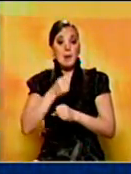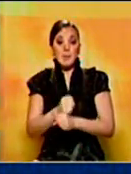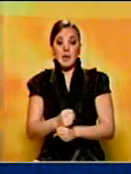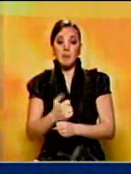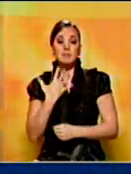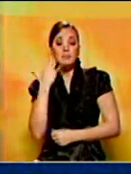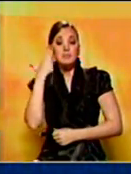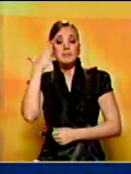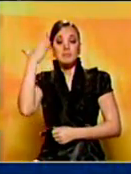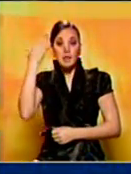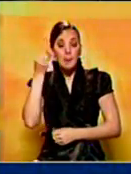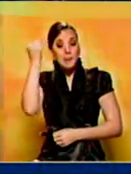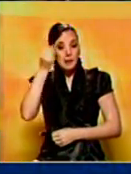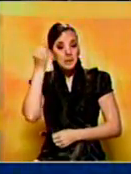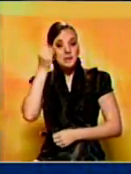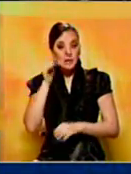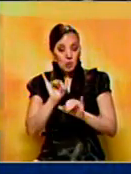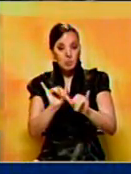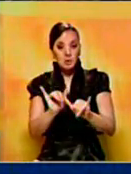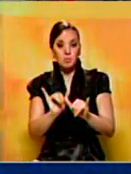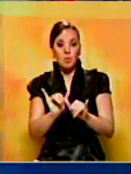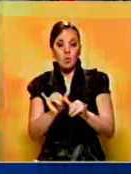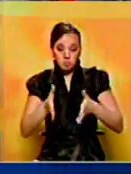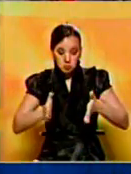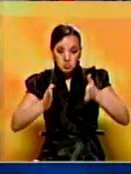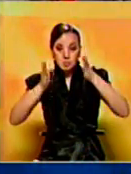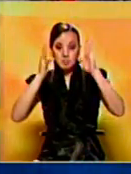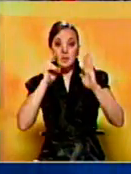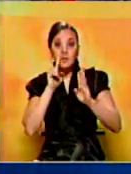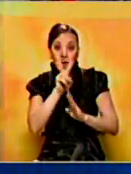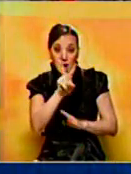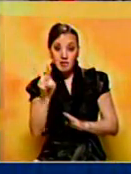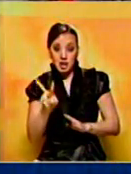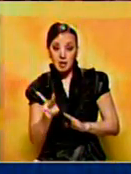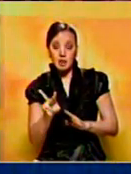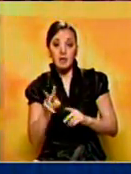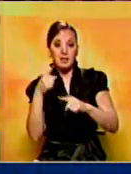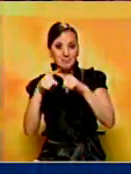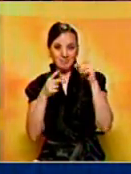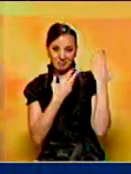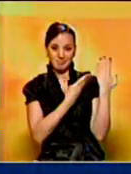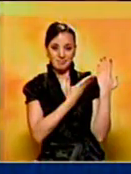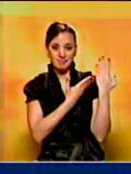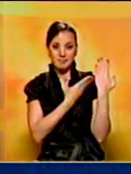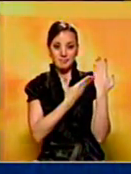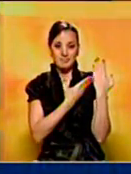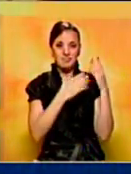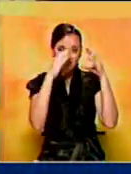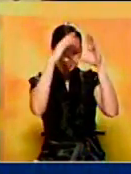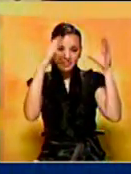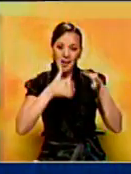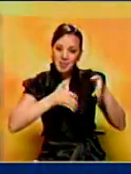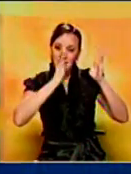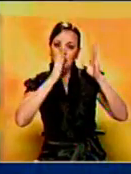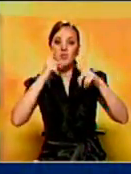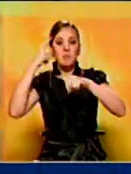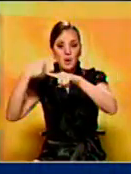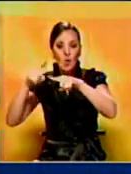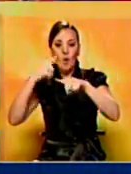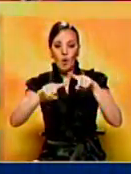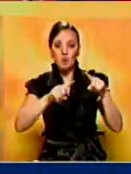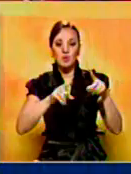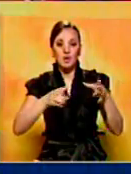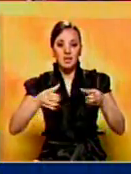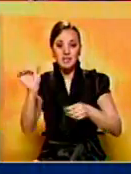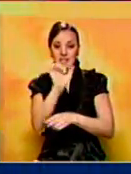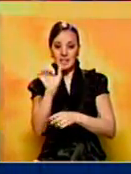inspirados para hacer lo mismo. En el recinto se podrán observar desde los tridentes de acero que formaron parte de la estructura hasta los restos de un camión